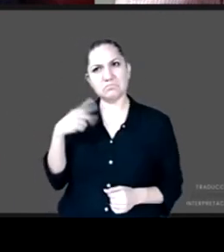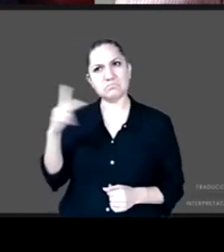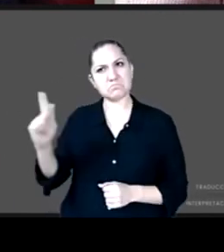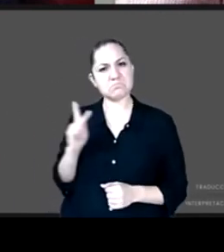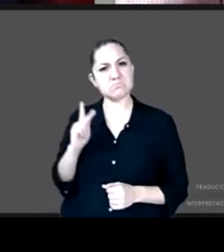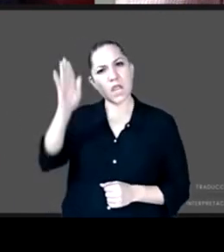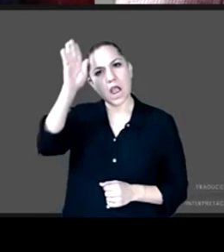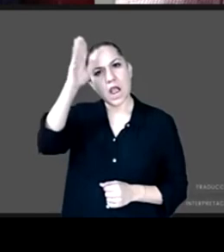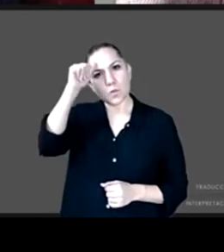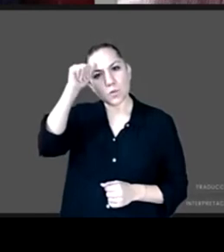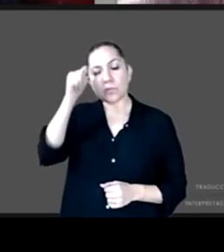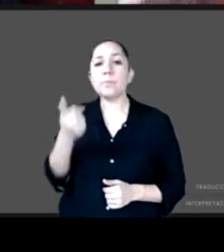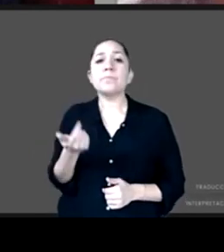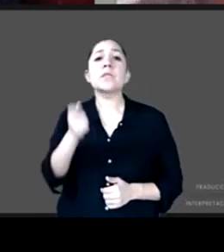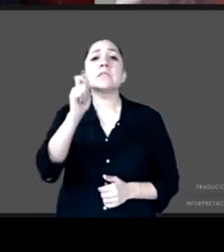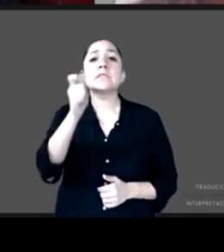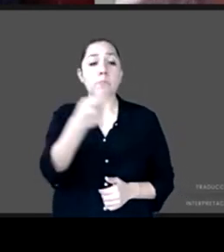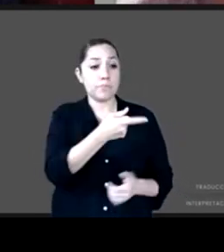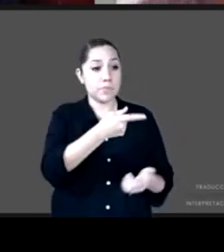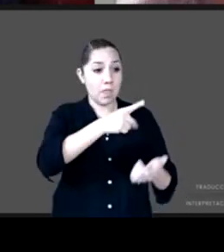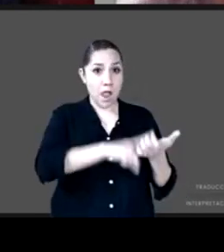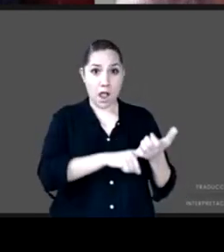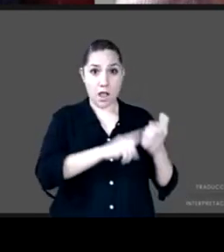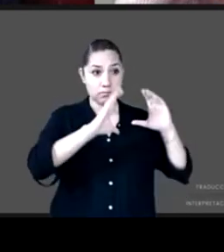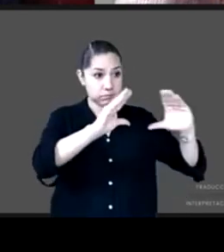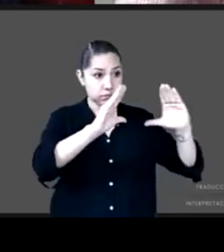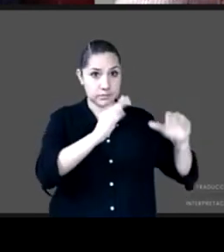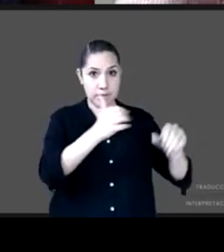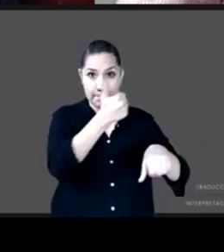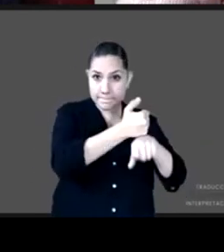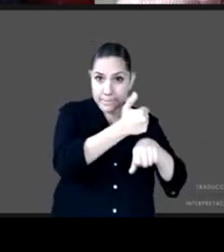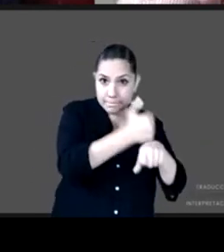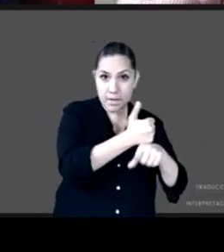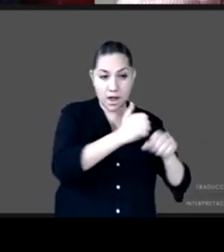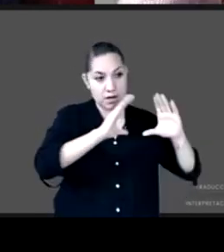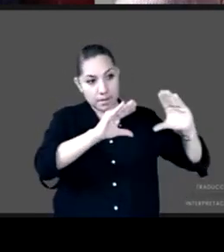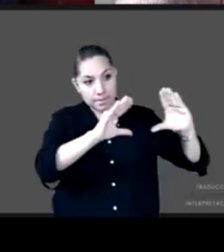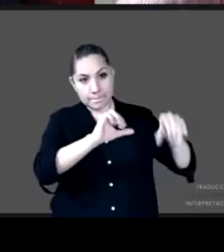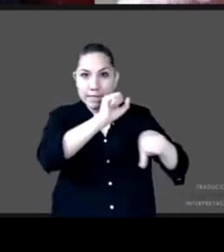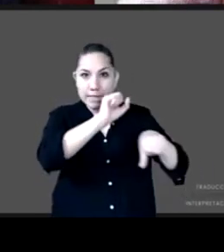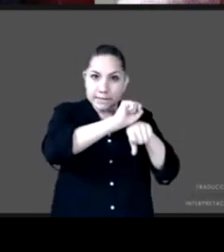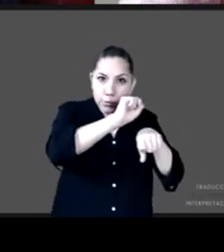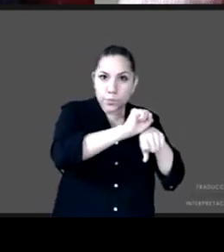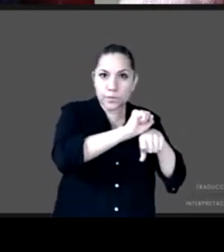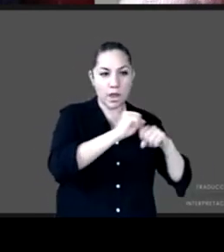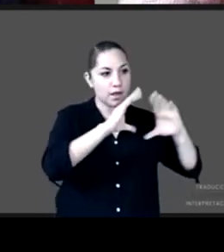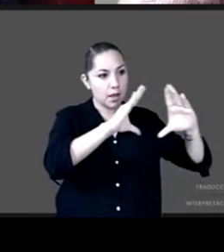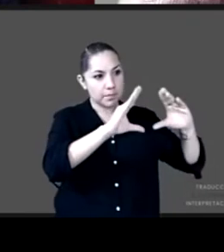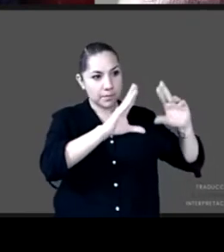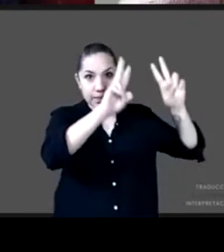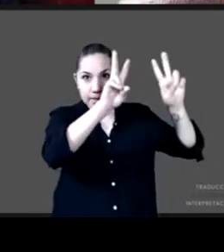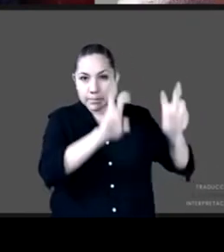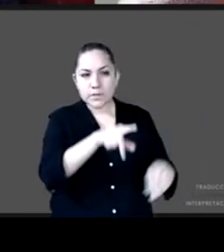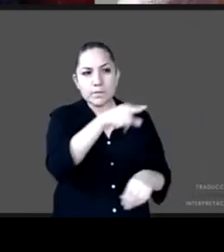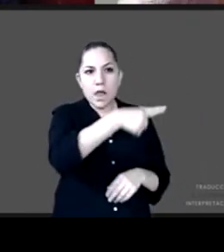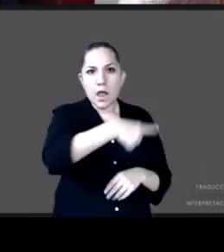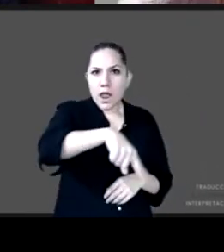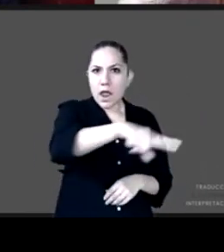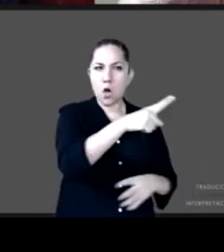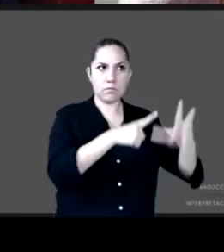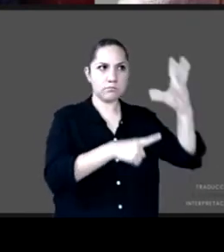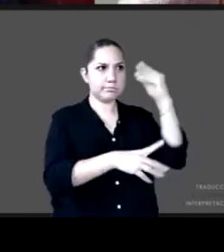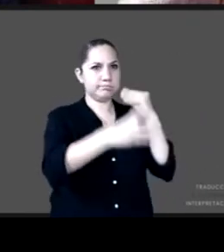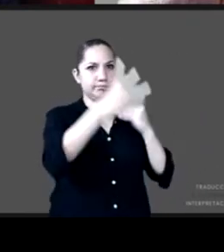primaria qué ocurre en la instrucción secundaria para el aprovechamiento de los estudiantes provecho justo el pasado 10 de diciembre